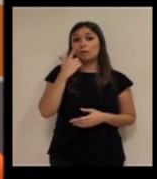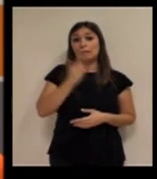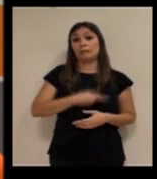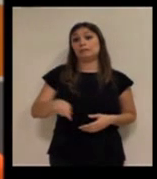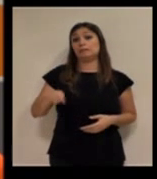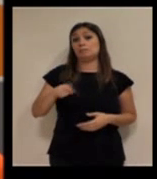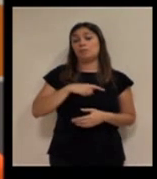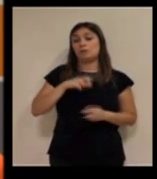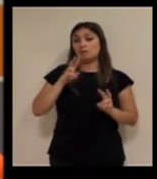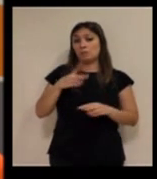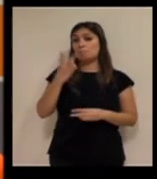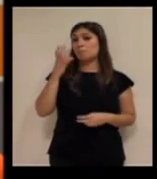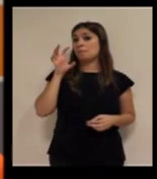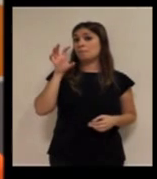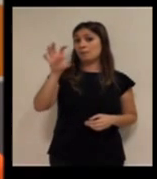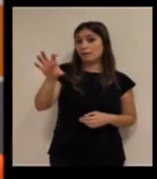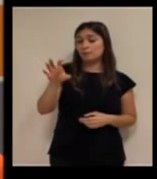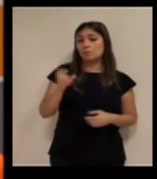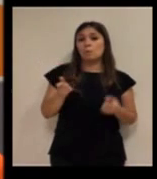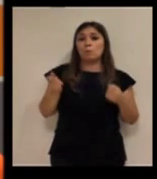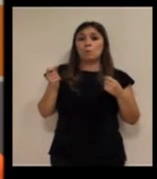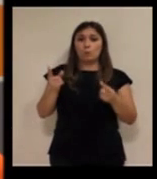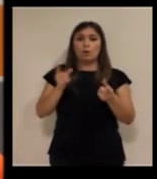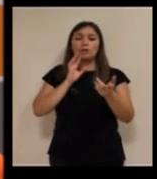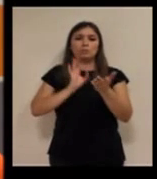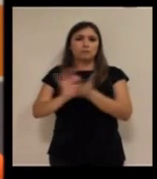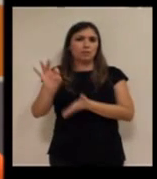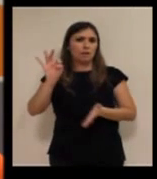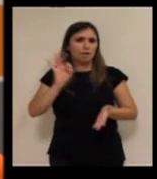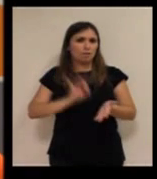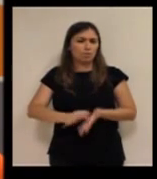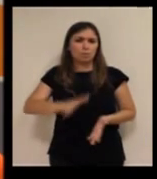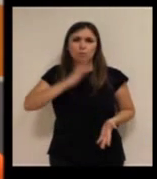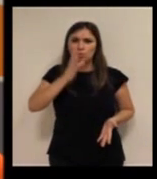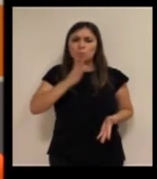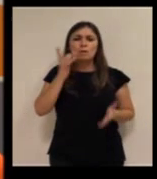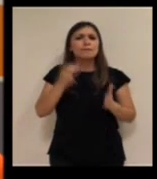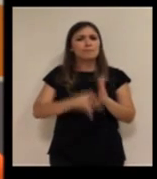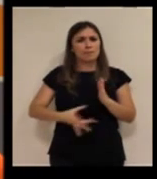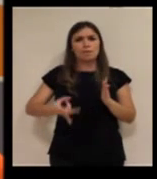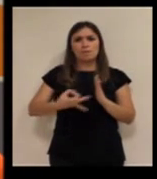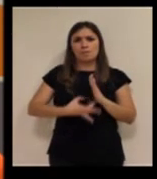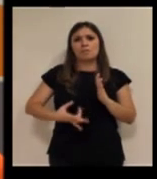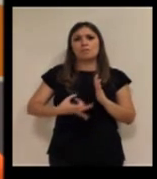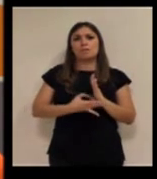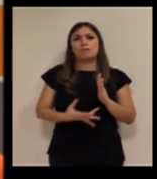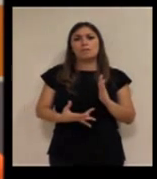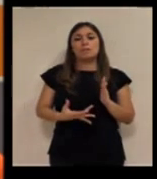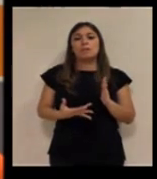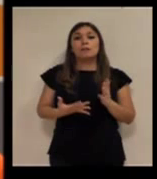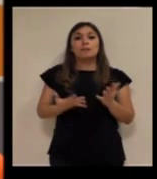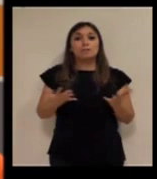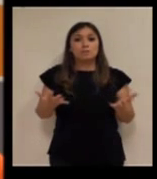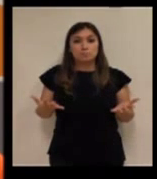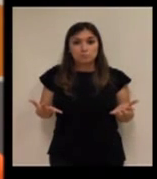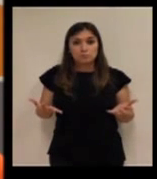el hecho de que España es un país que ofrece un gran servicio y un servicio de calidad